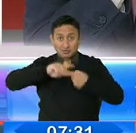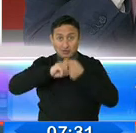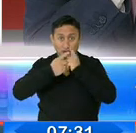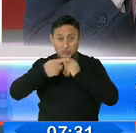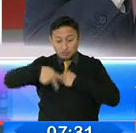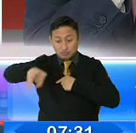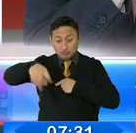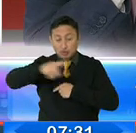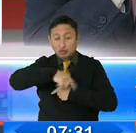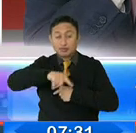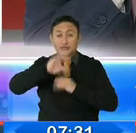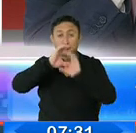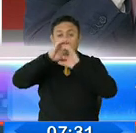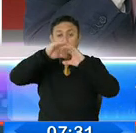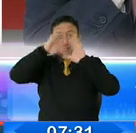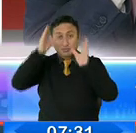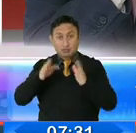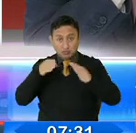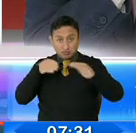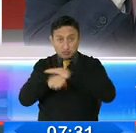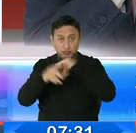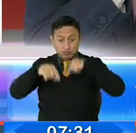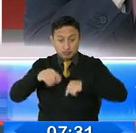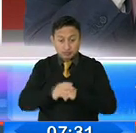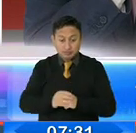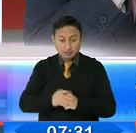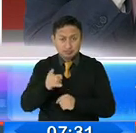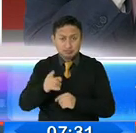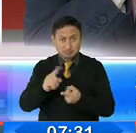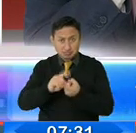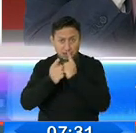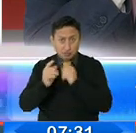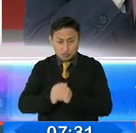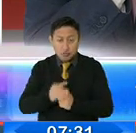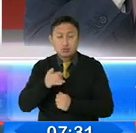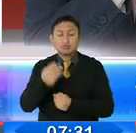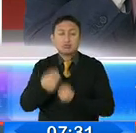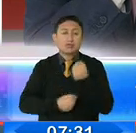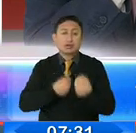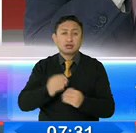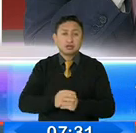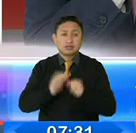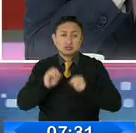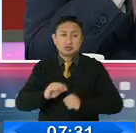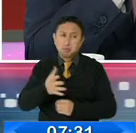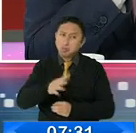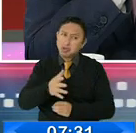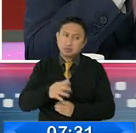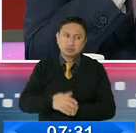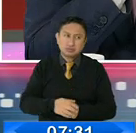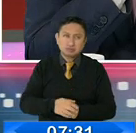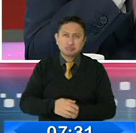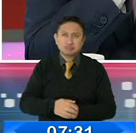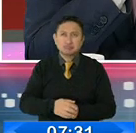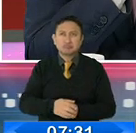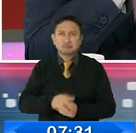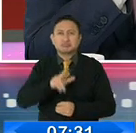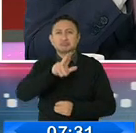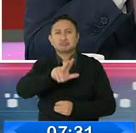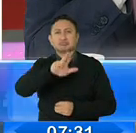los túneles, antes de eliminar el mismo, usted tenía que tener aproximadamente entre